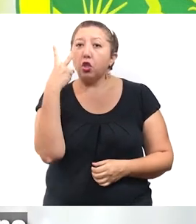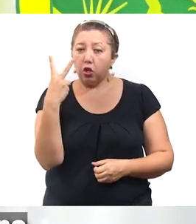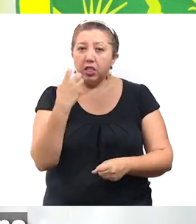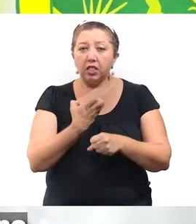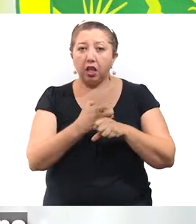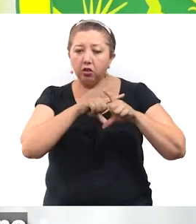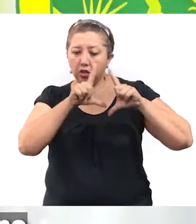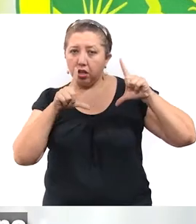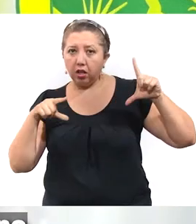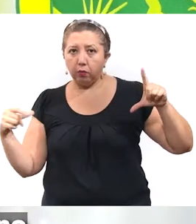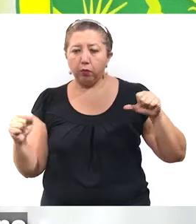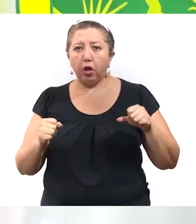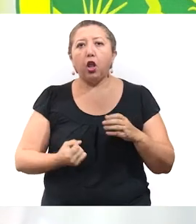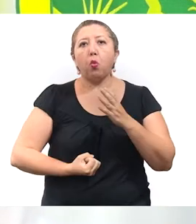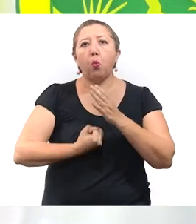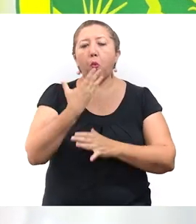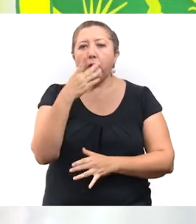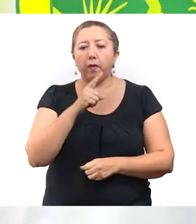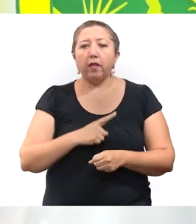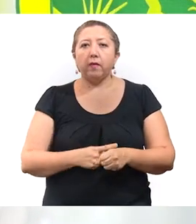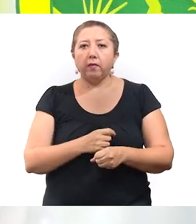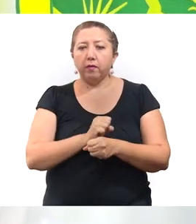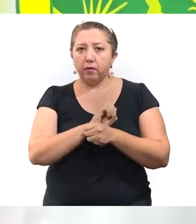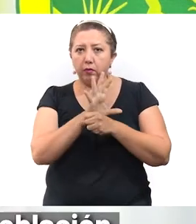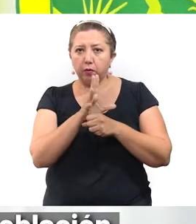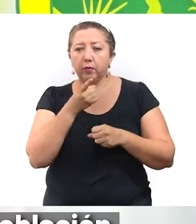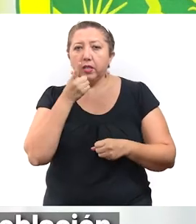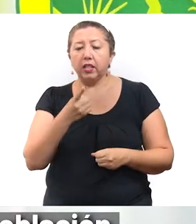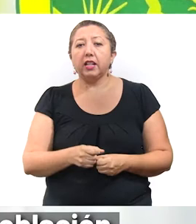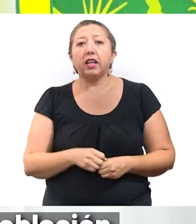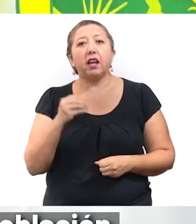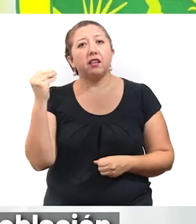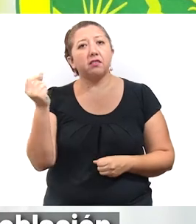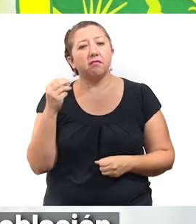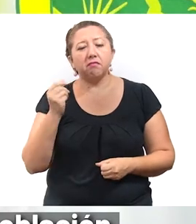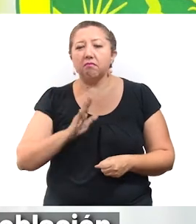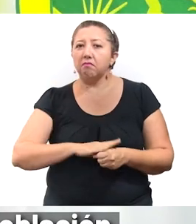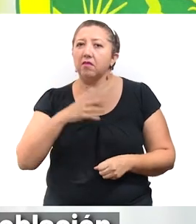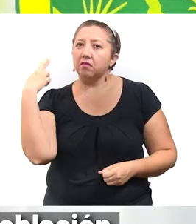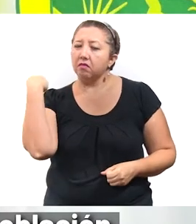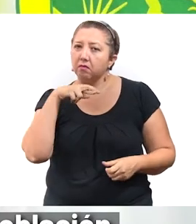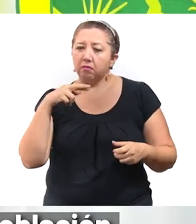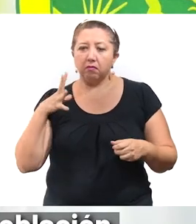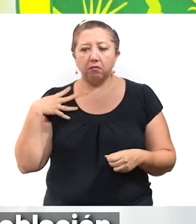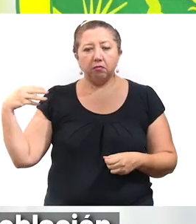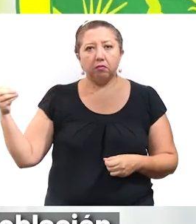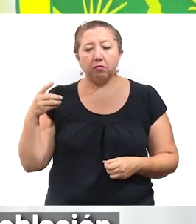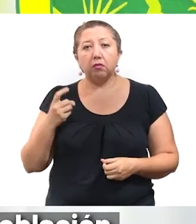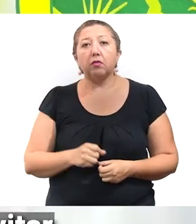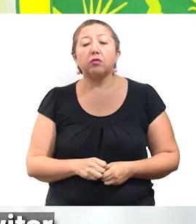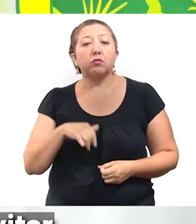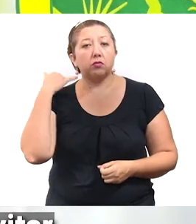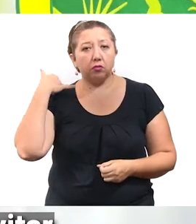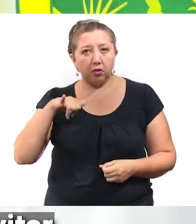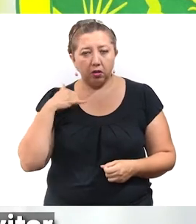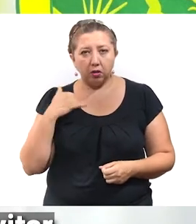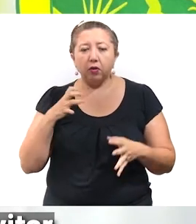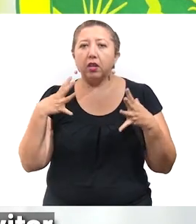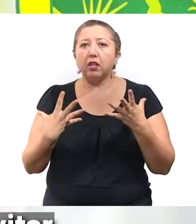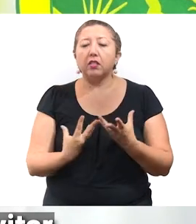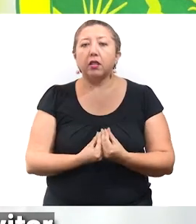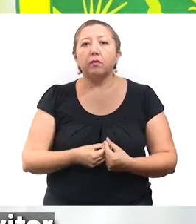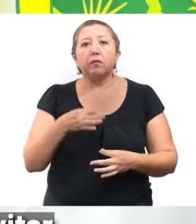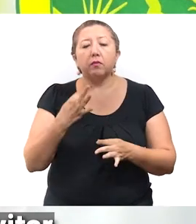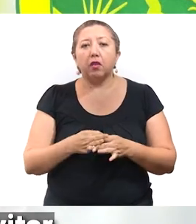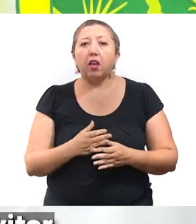dos estados de la República Mexicana la nueva cepa de coronavirus que acelera el ritmo de contagios entre la población. Los yucatecos